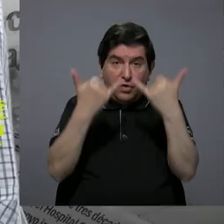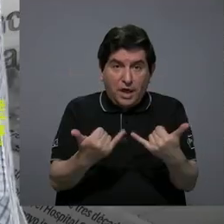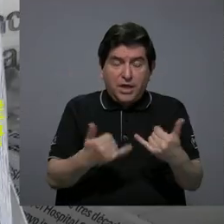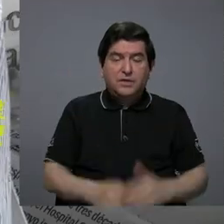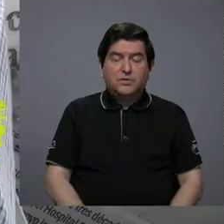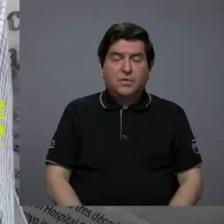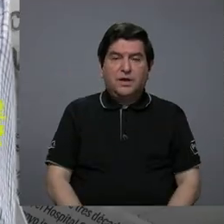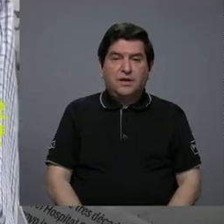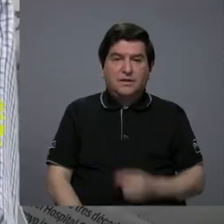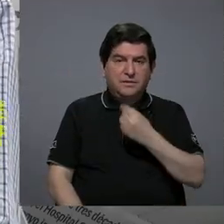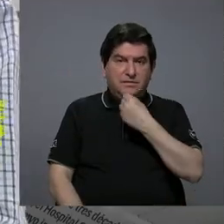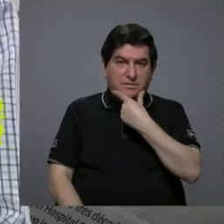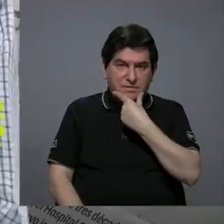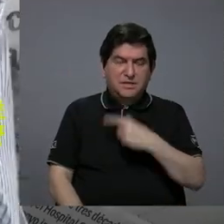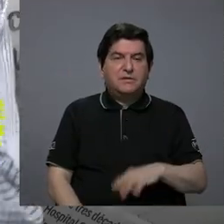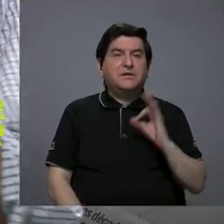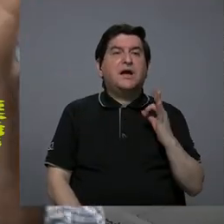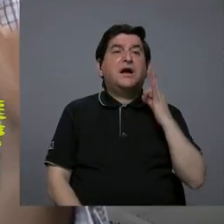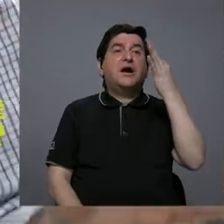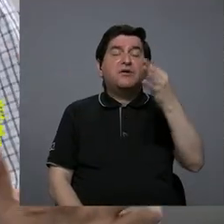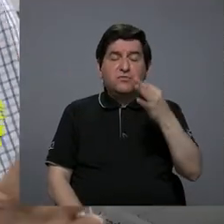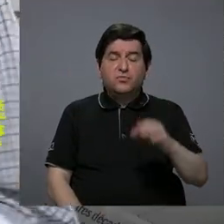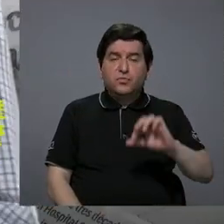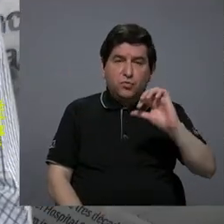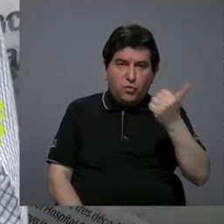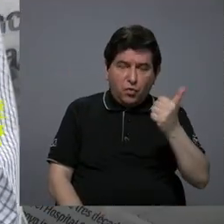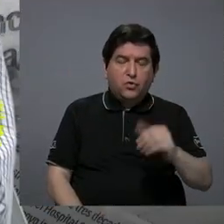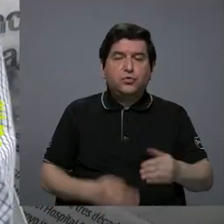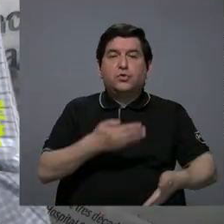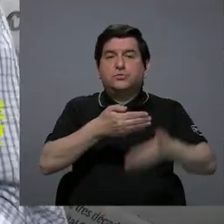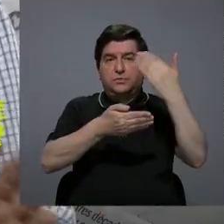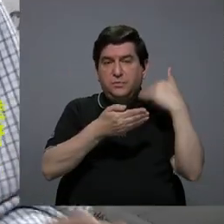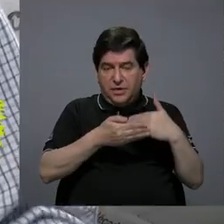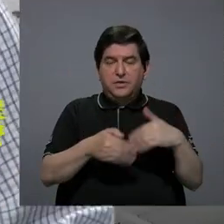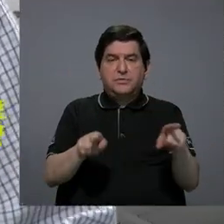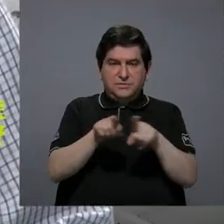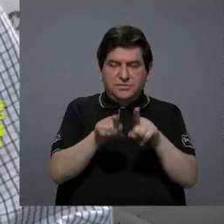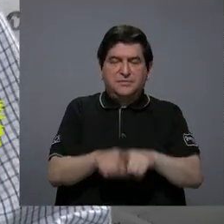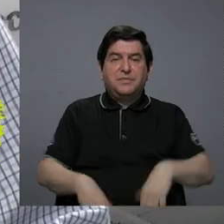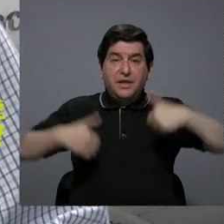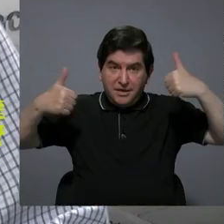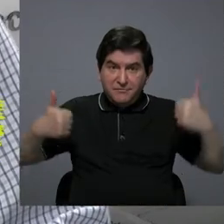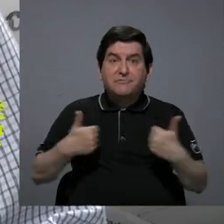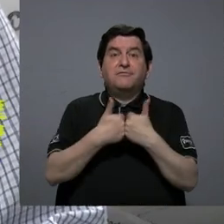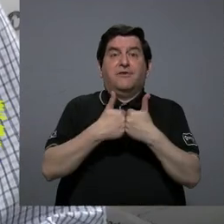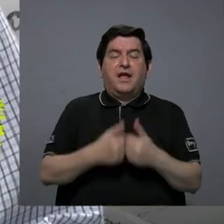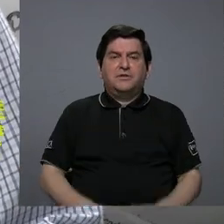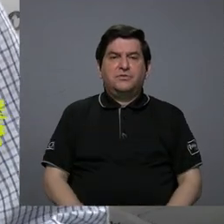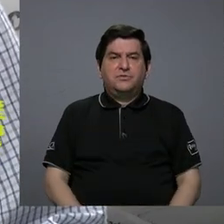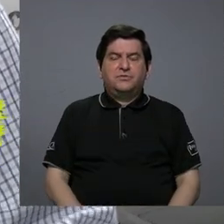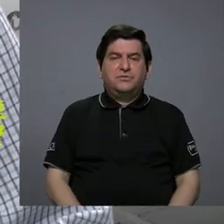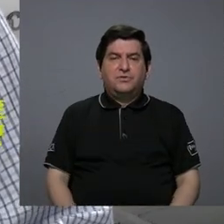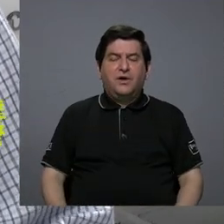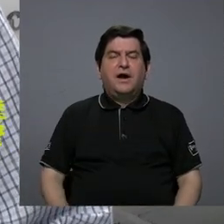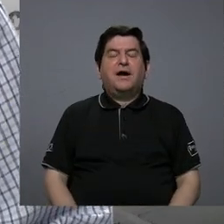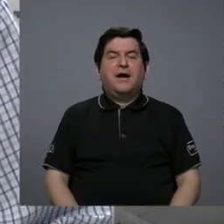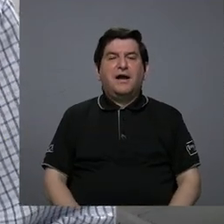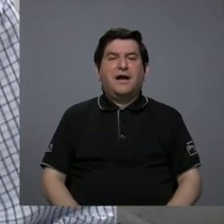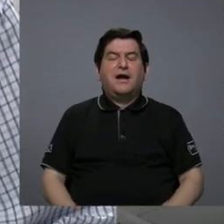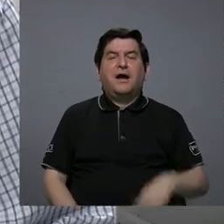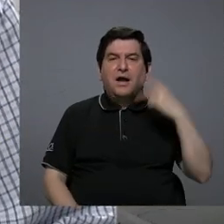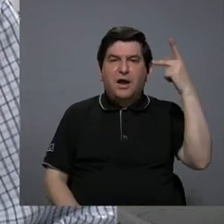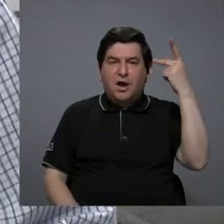del presidente Chávez, los que vengan y los que le antecedieron, tienen el enorme reto de cómo conciliar la política fiscal